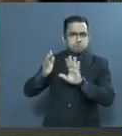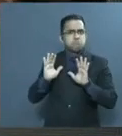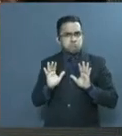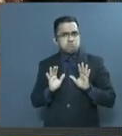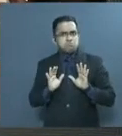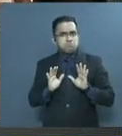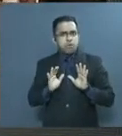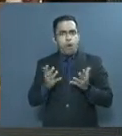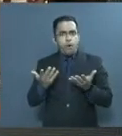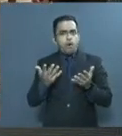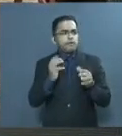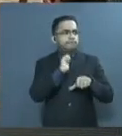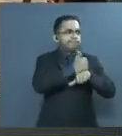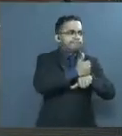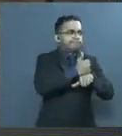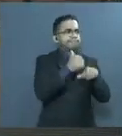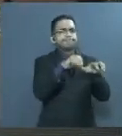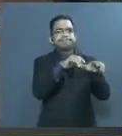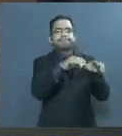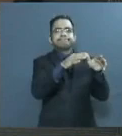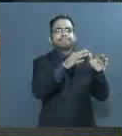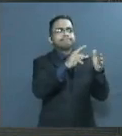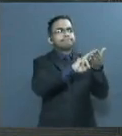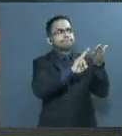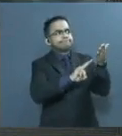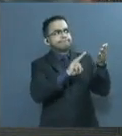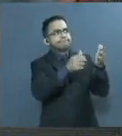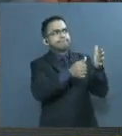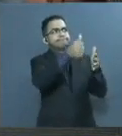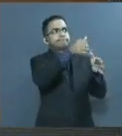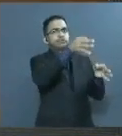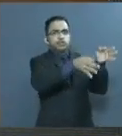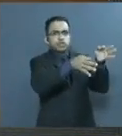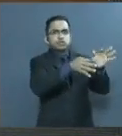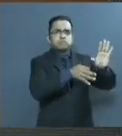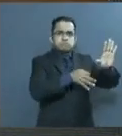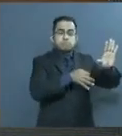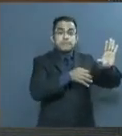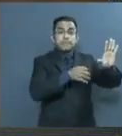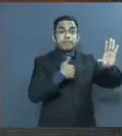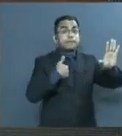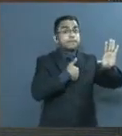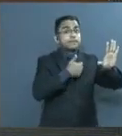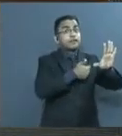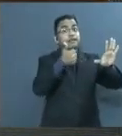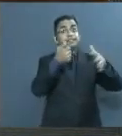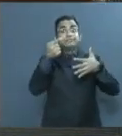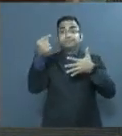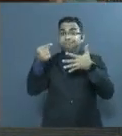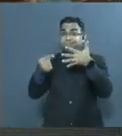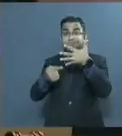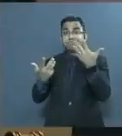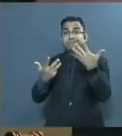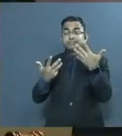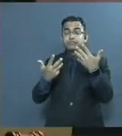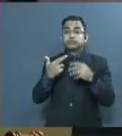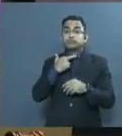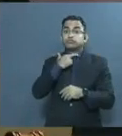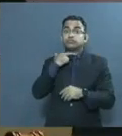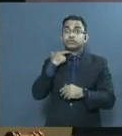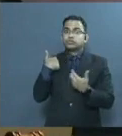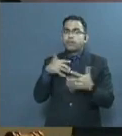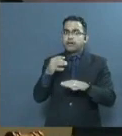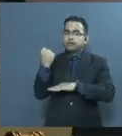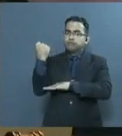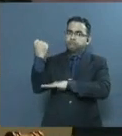apertura de una secretaría o un tribunal en particular. Hemos tenido que atender al riesgo del colapso